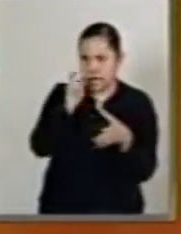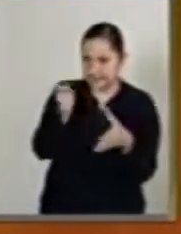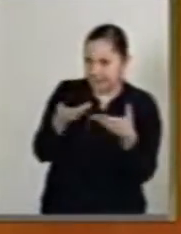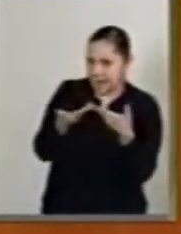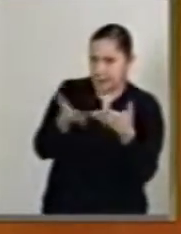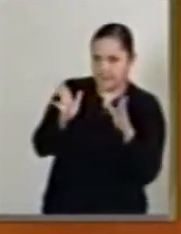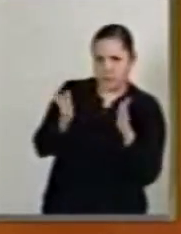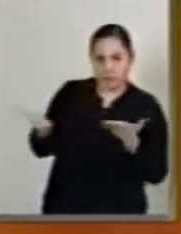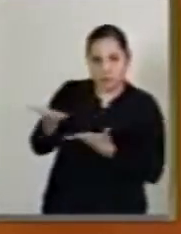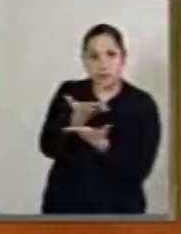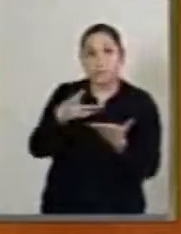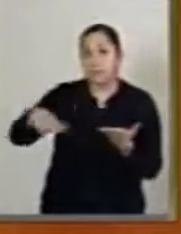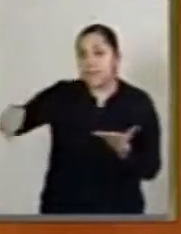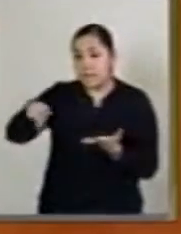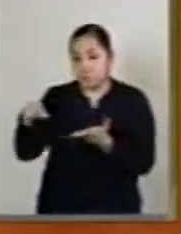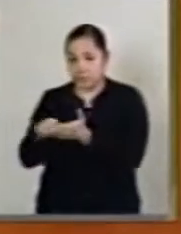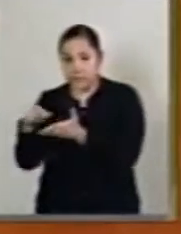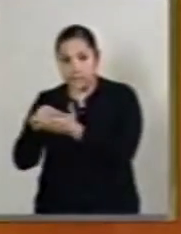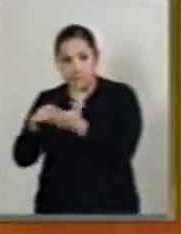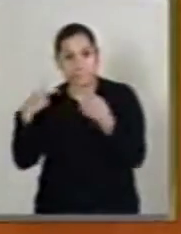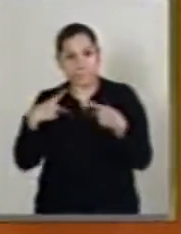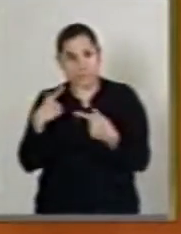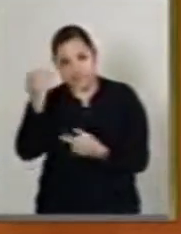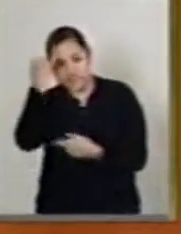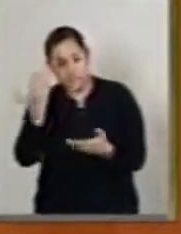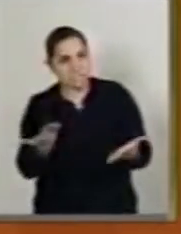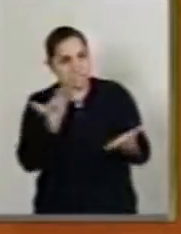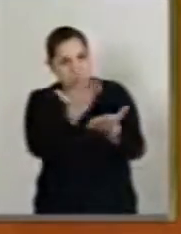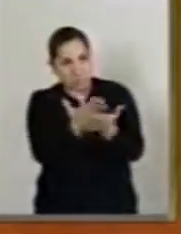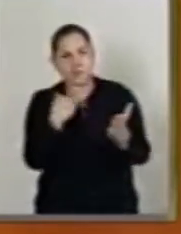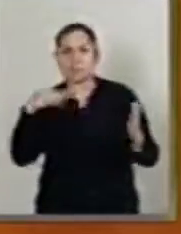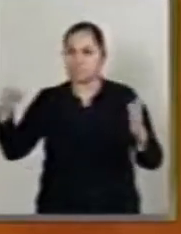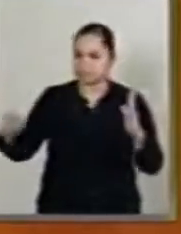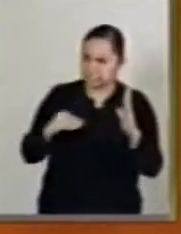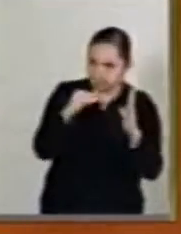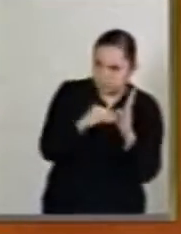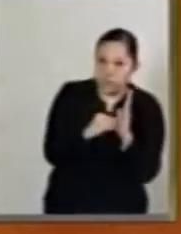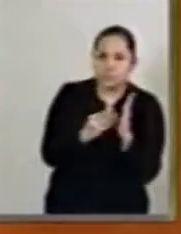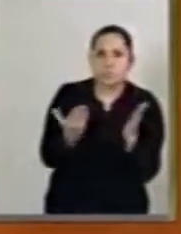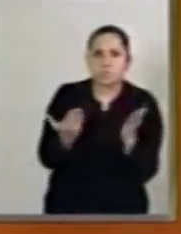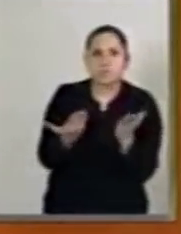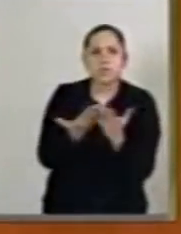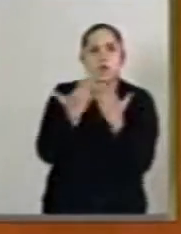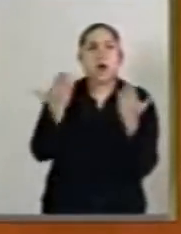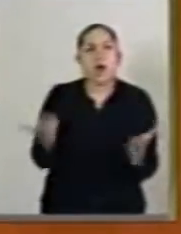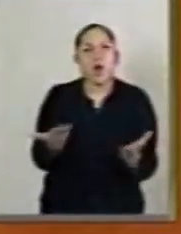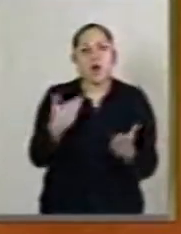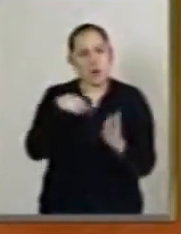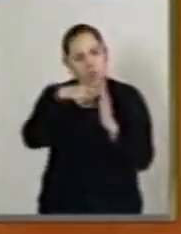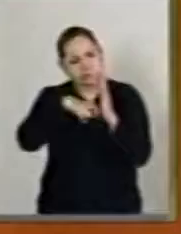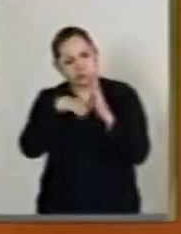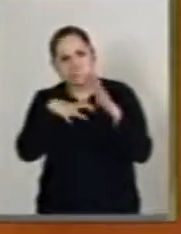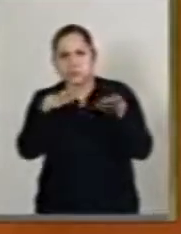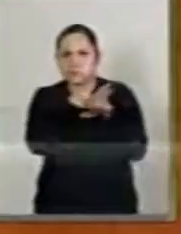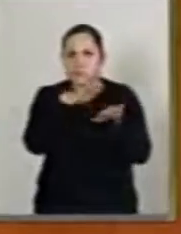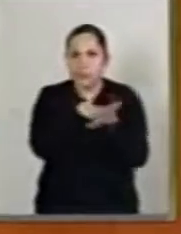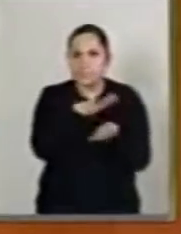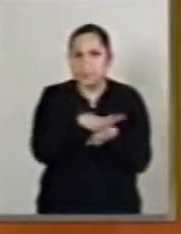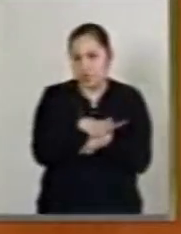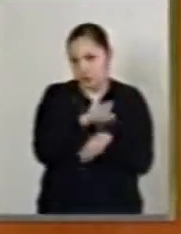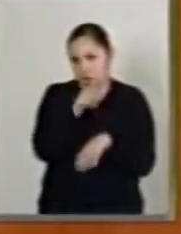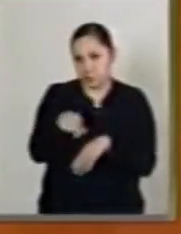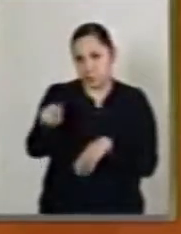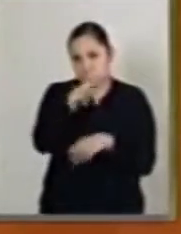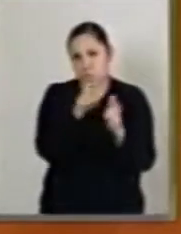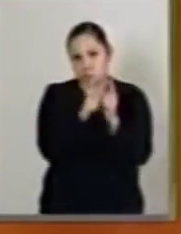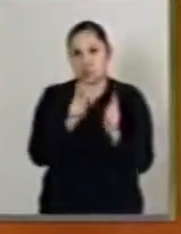un proceso que está siendo vetado, corrigiendo la plana, repito, a diputados y legisladores del PRI y del Partido